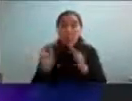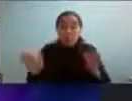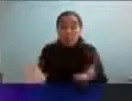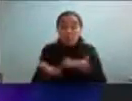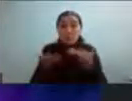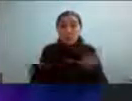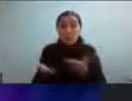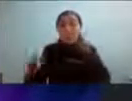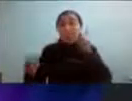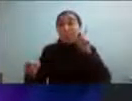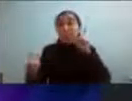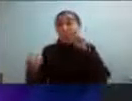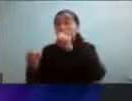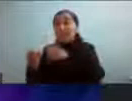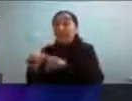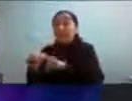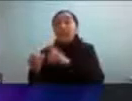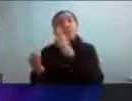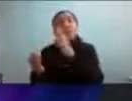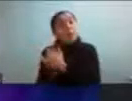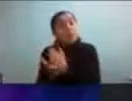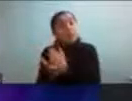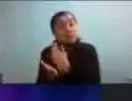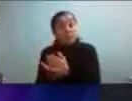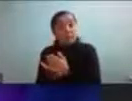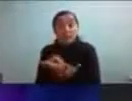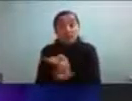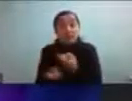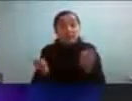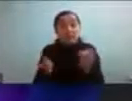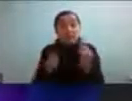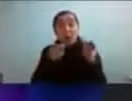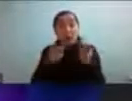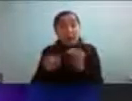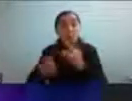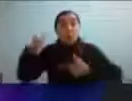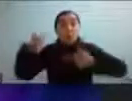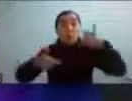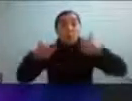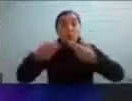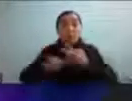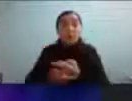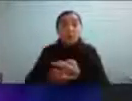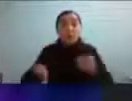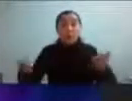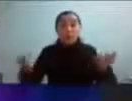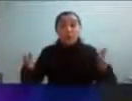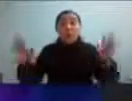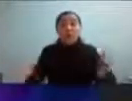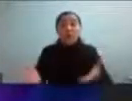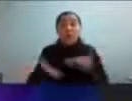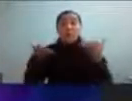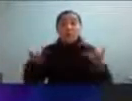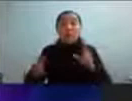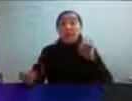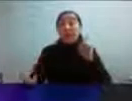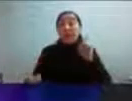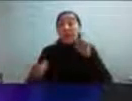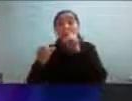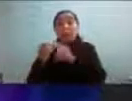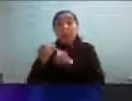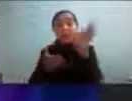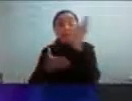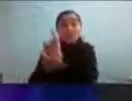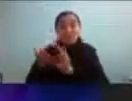de ellos en las decisiones sobre servicios apoyos y políticas públicas fomentar la participación de ellos en el diseño y desarrollo de